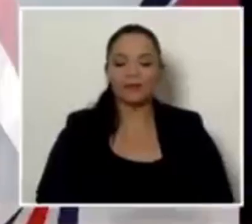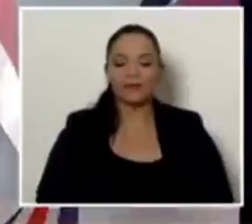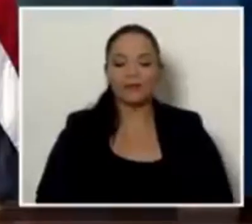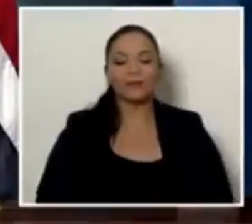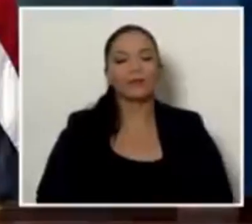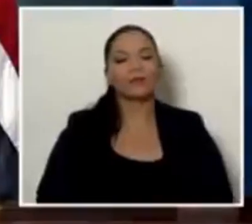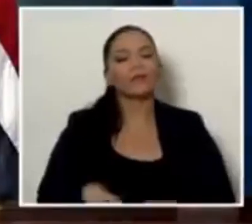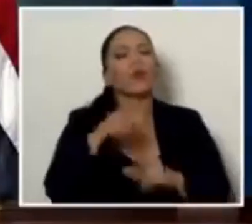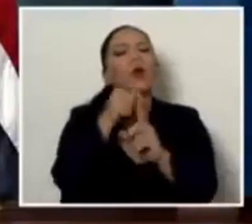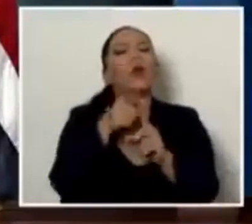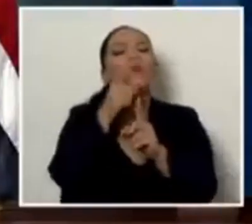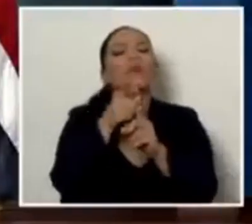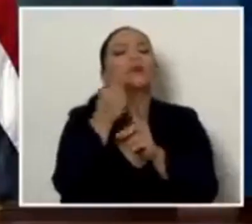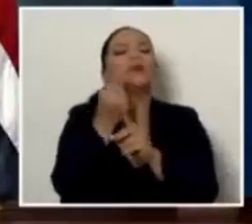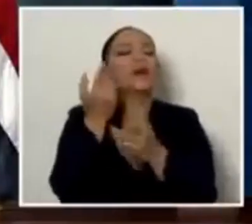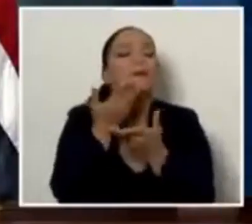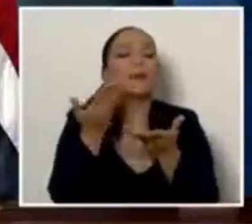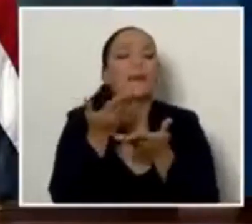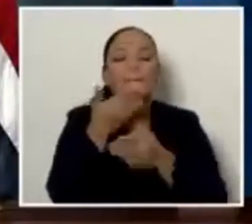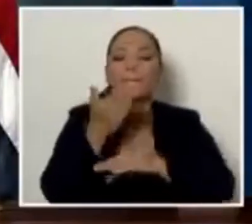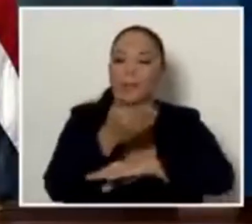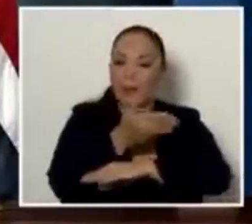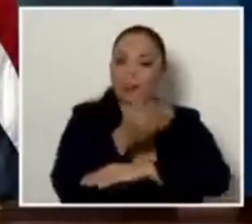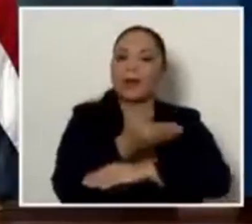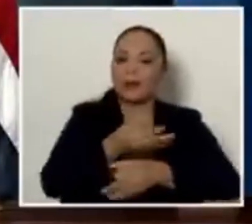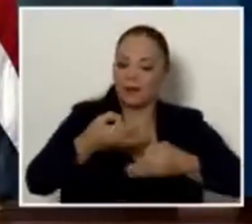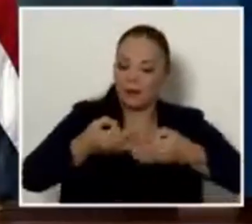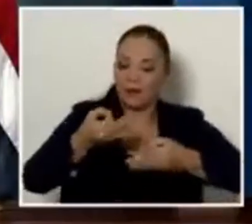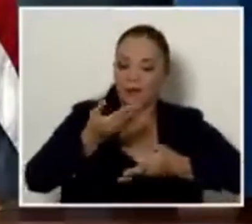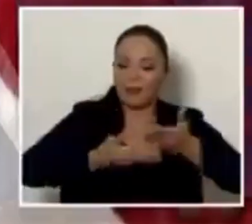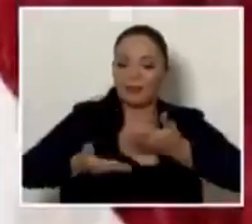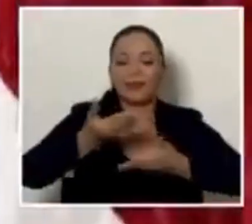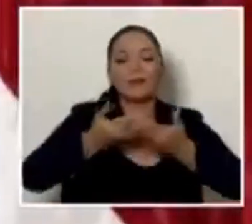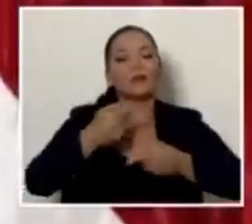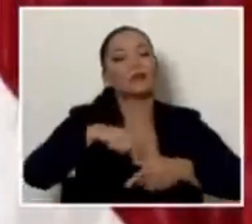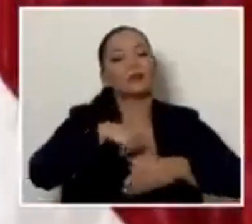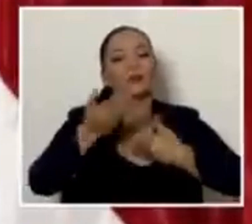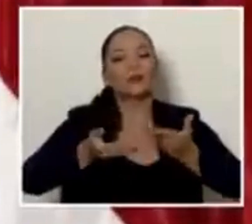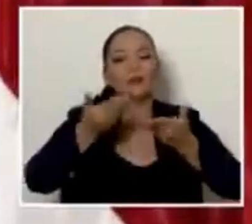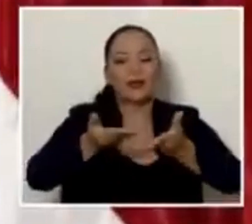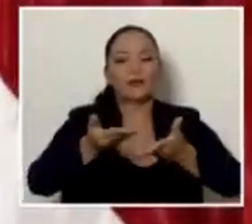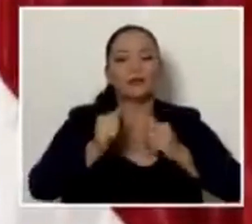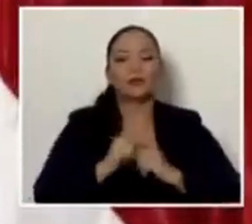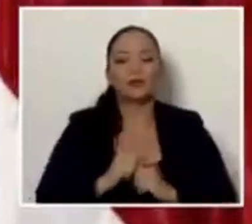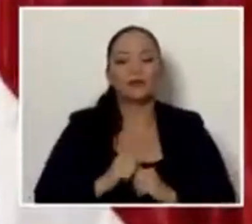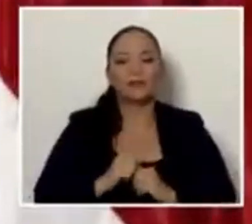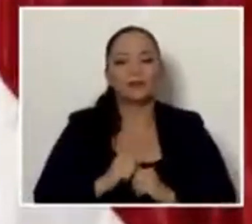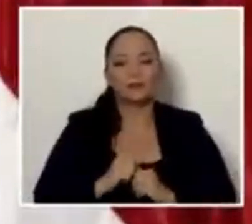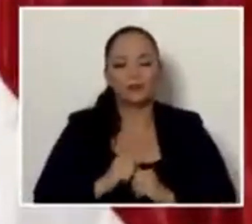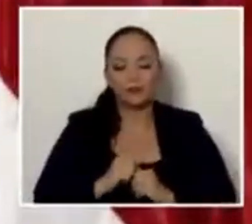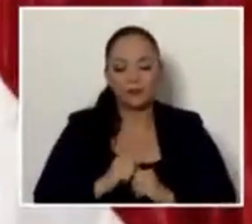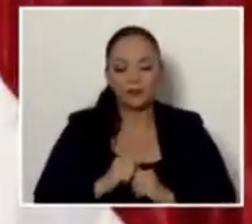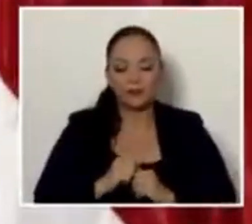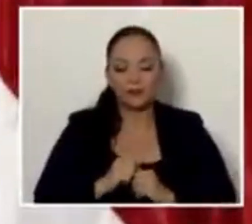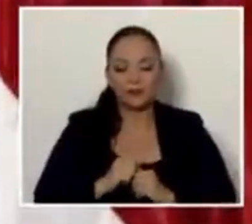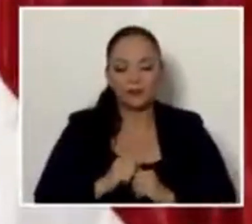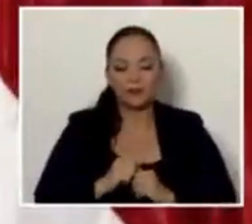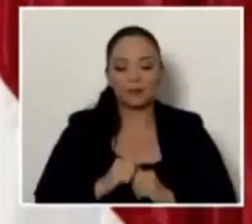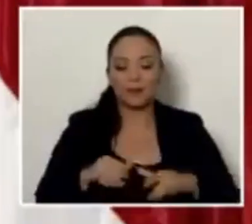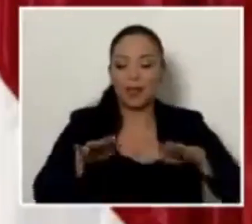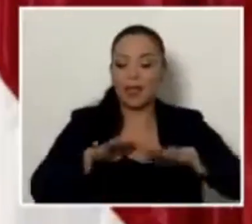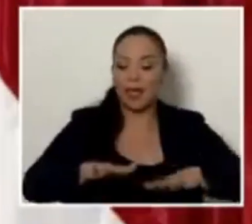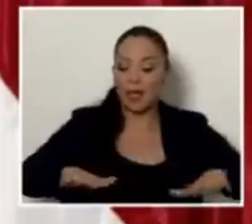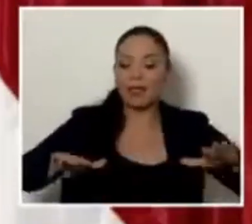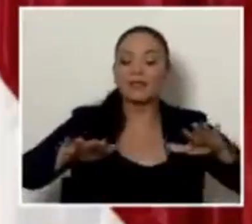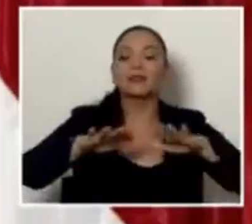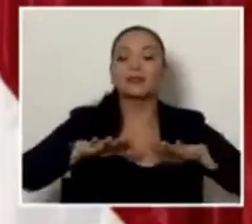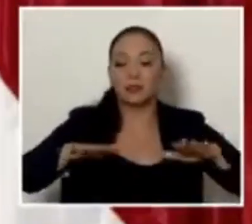El objetivo siempre es mejorar la calidad del servicio que otorgamos, en este caso, bueno, el sector público,